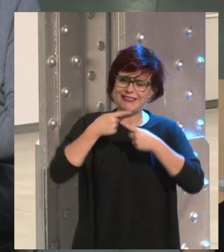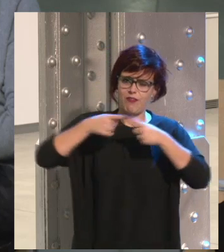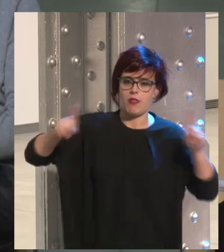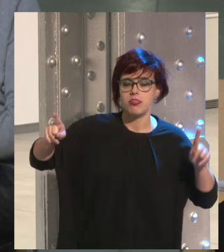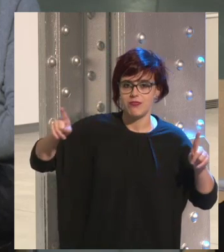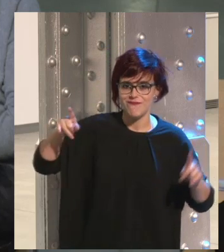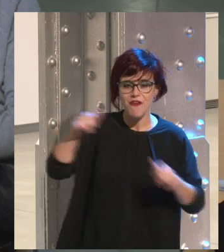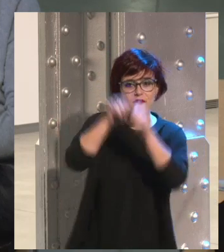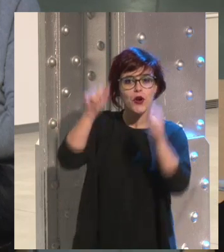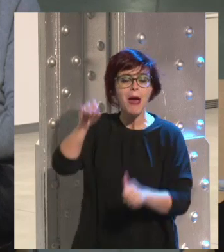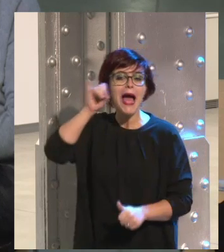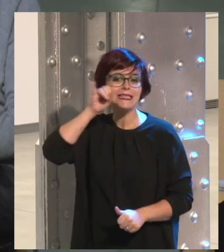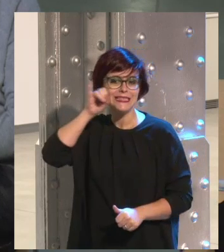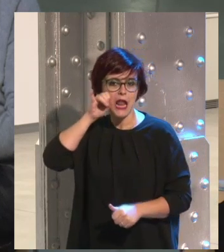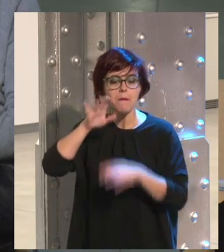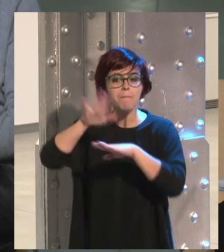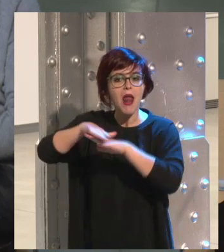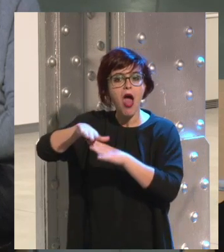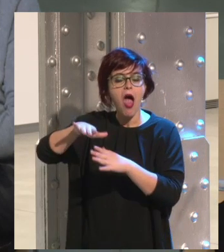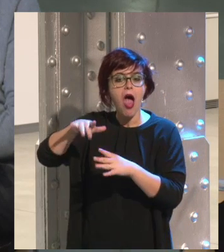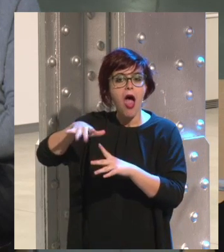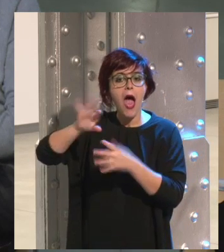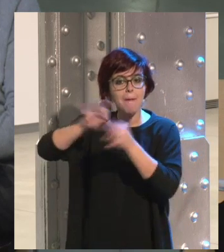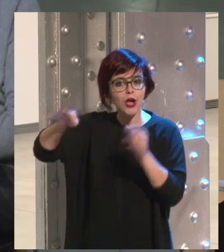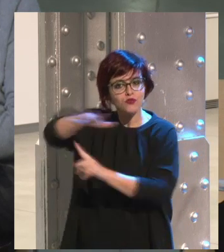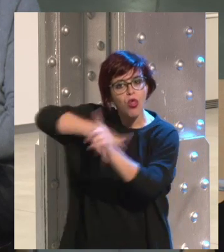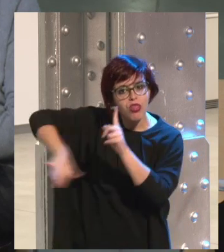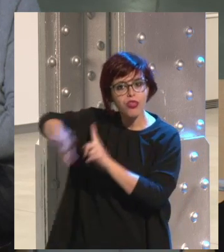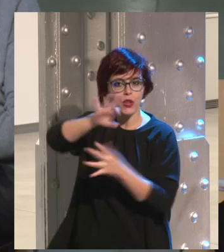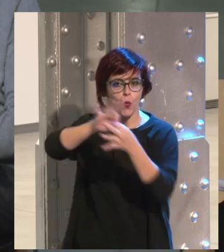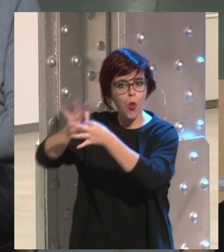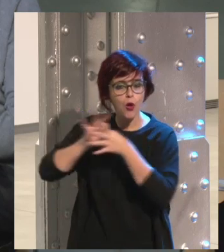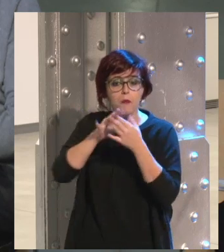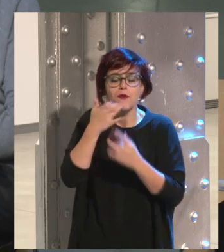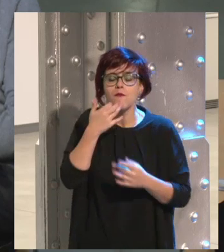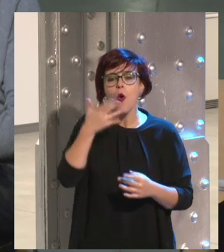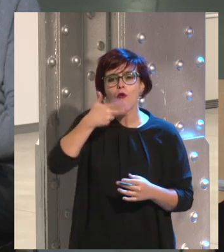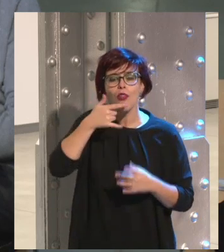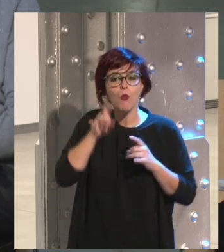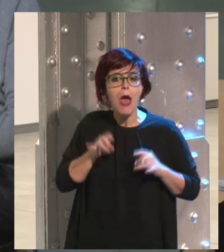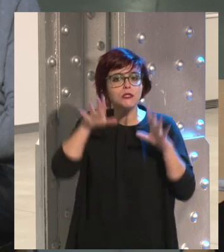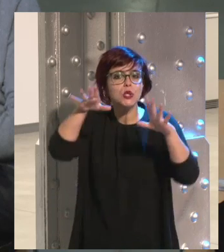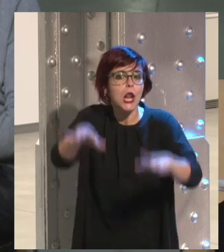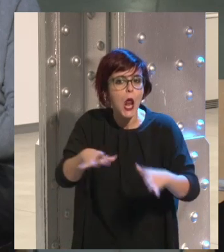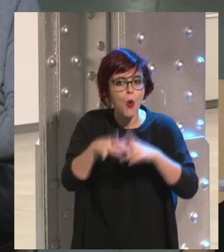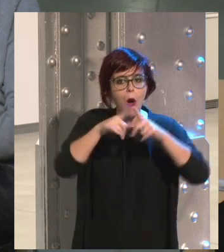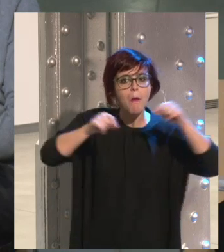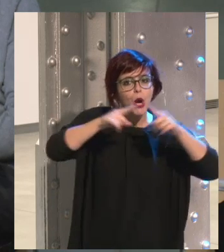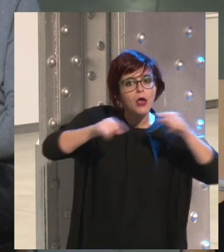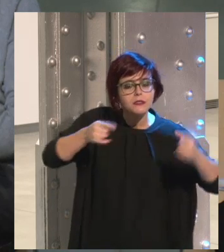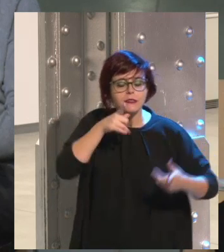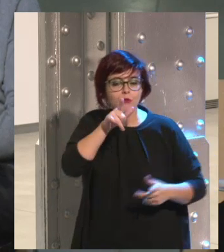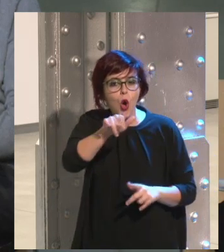Instagram para su círculo de amigos. Y a mí me interesaba mucho conocer un australiano, lo que vivió un japonés y que